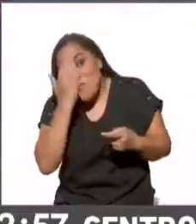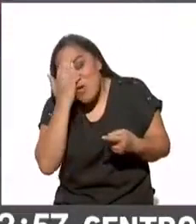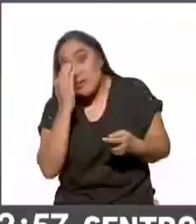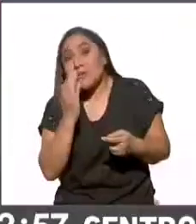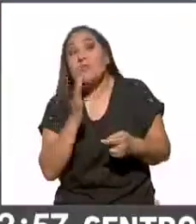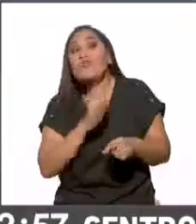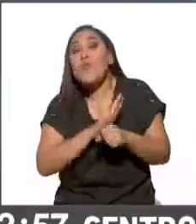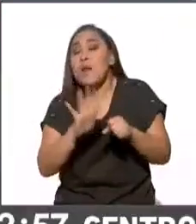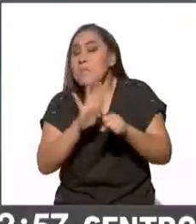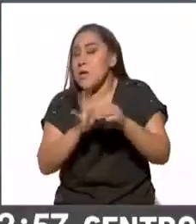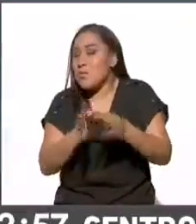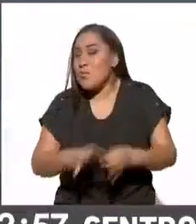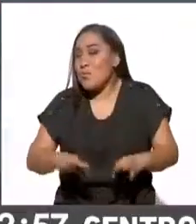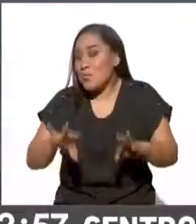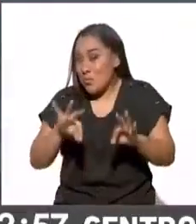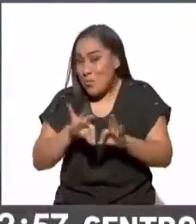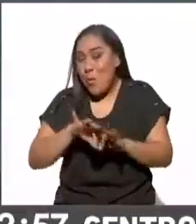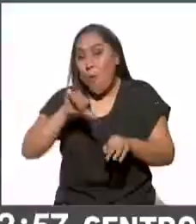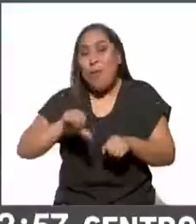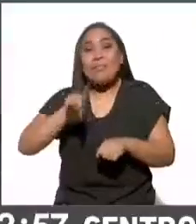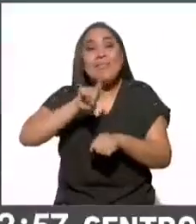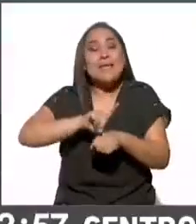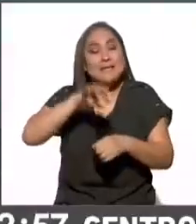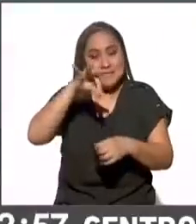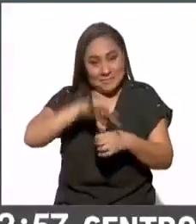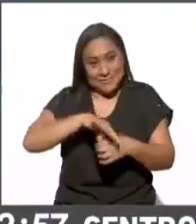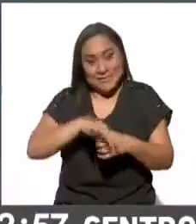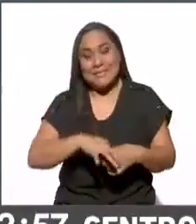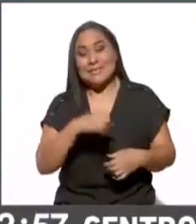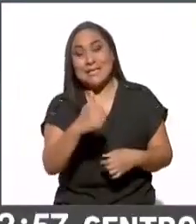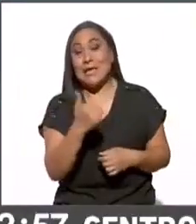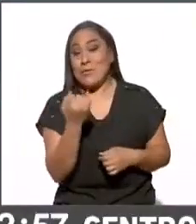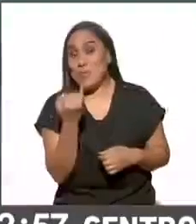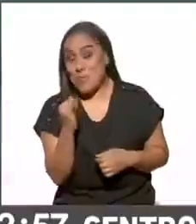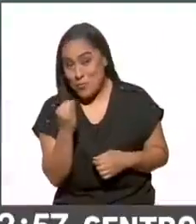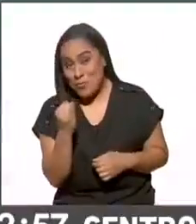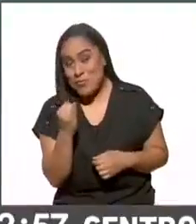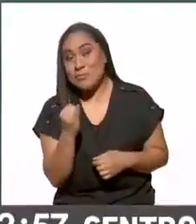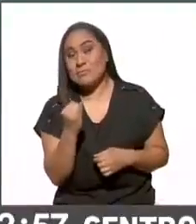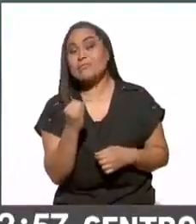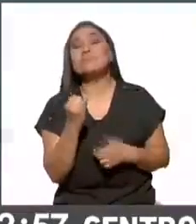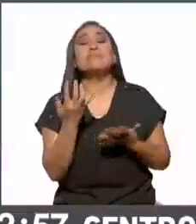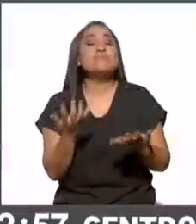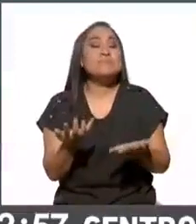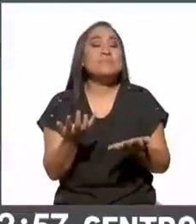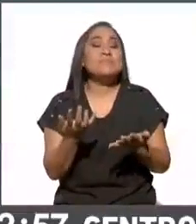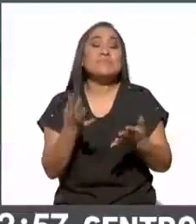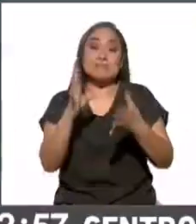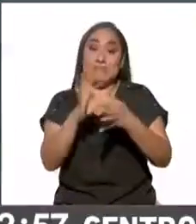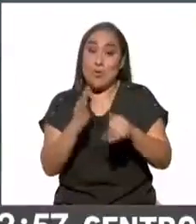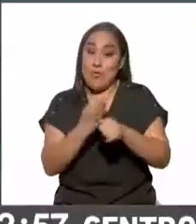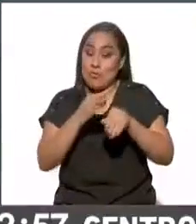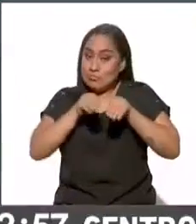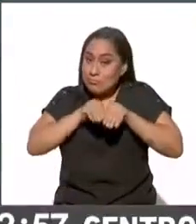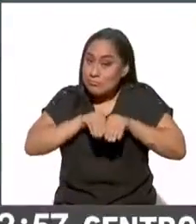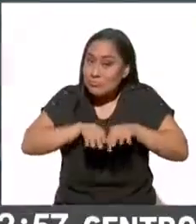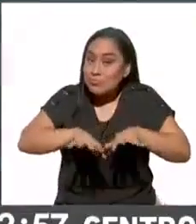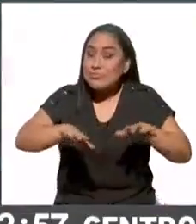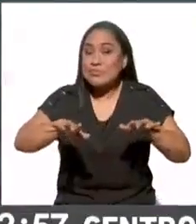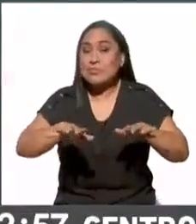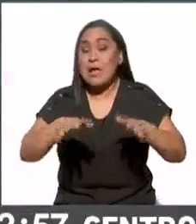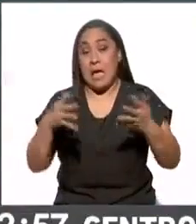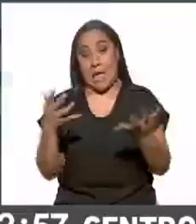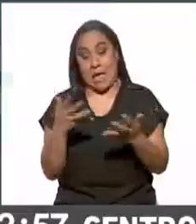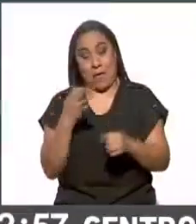fundamental de este día, de este 6 de junio, la cita con las urnas sobre este mensaje en cadena nacional que va